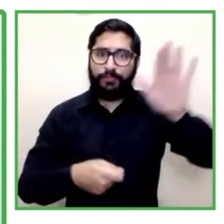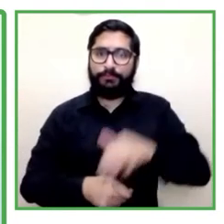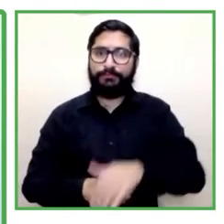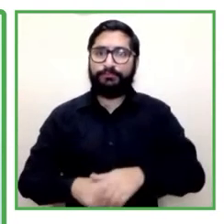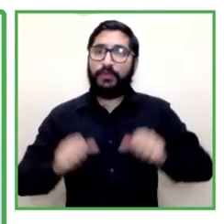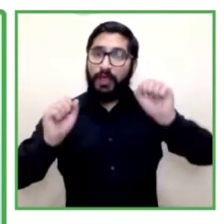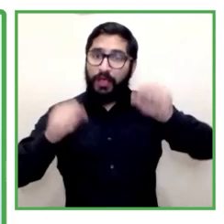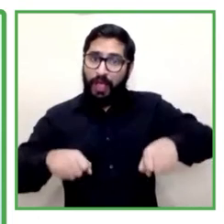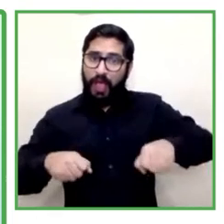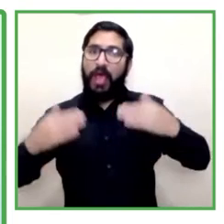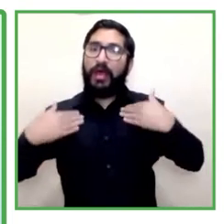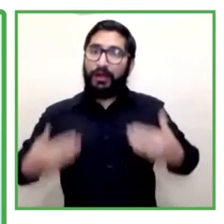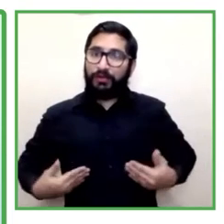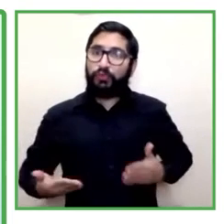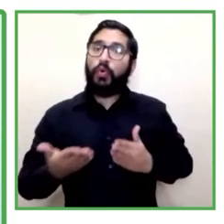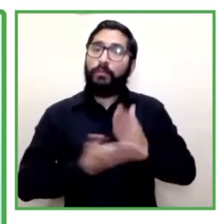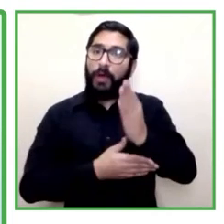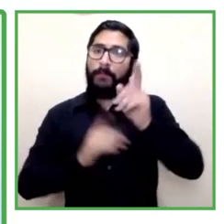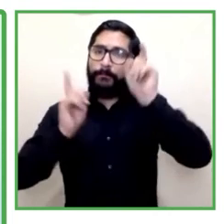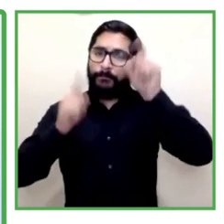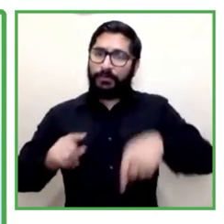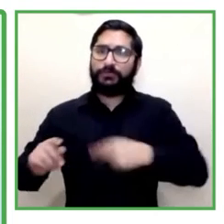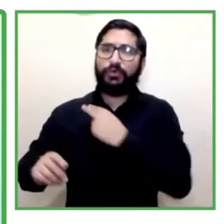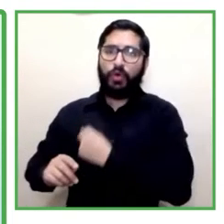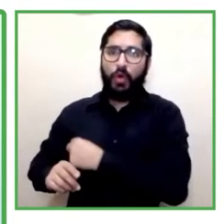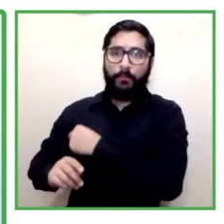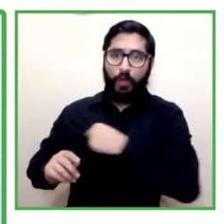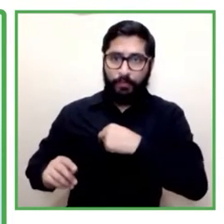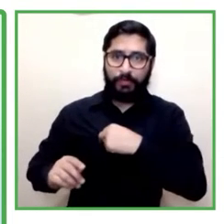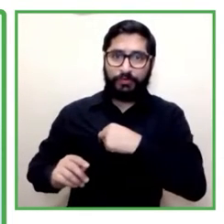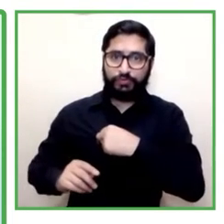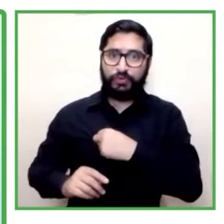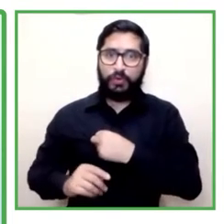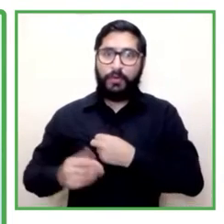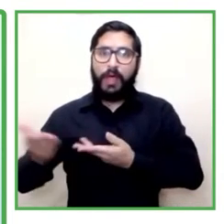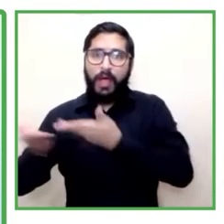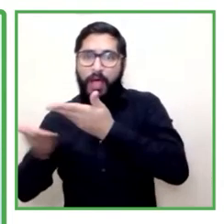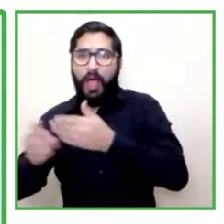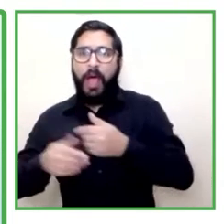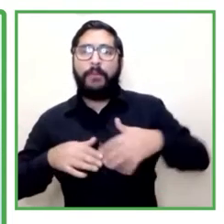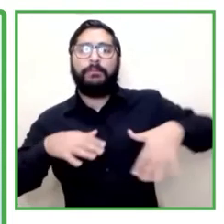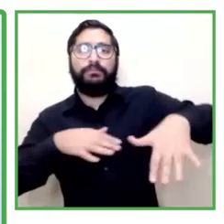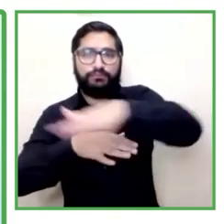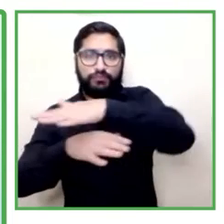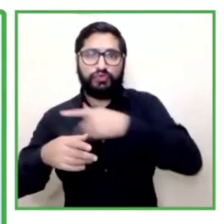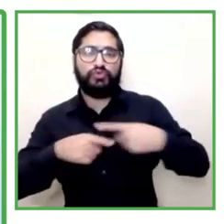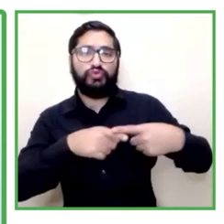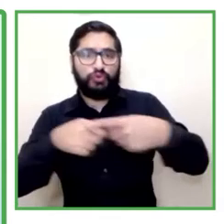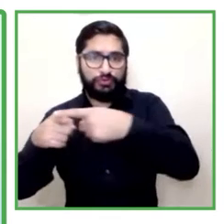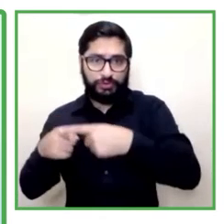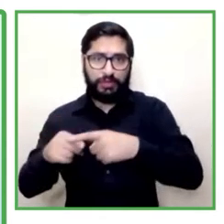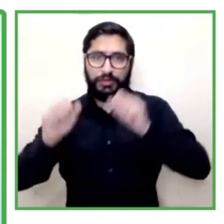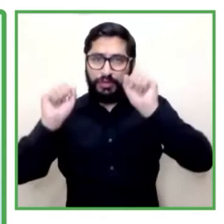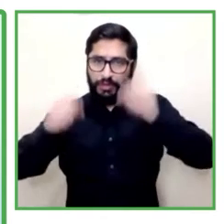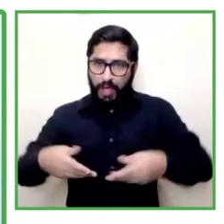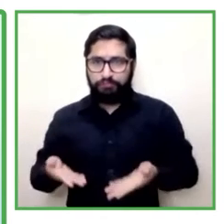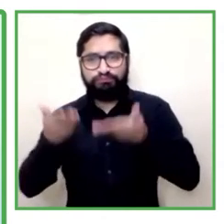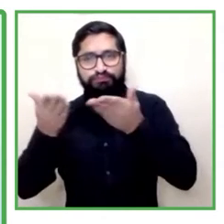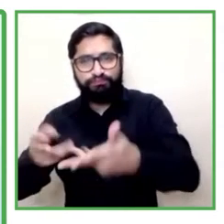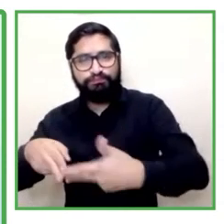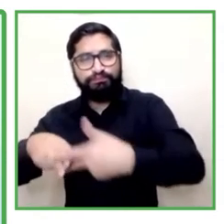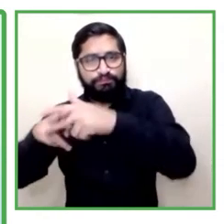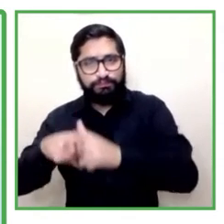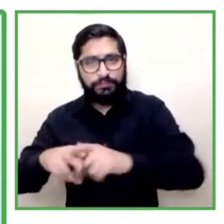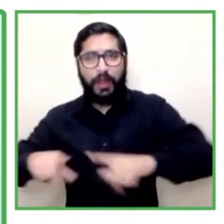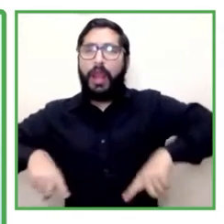la presencia del apoyo sociolaboral en cuanto a entrega a los usuarios de herramientas útiles para la vida cotidiana. Post-pandemia, a la